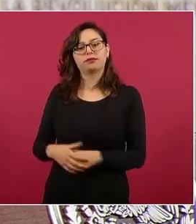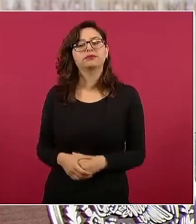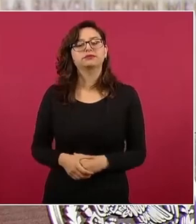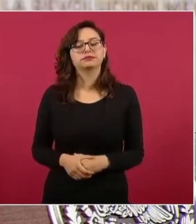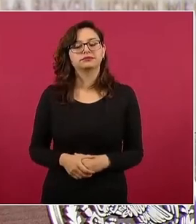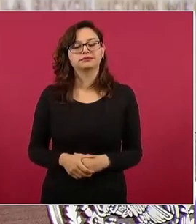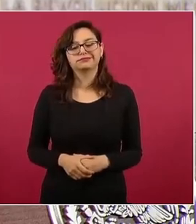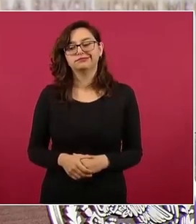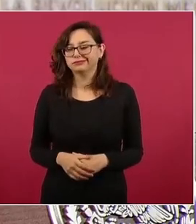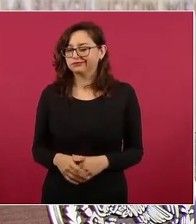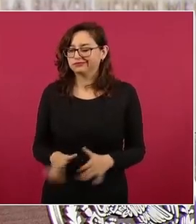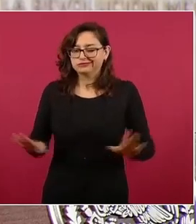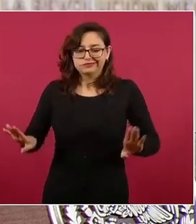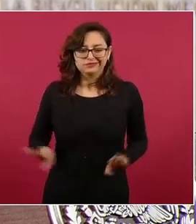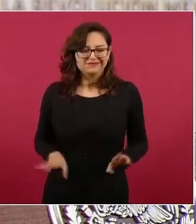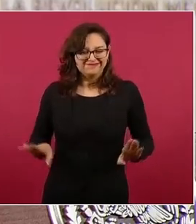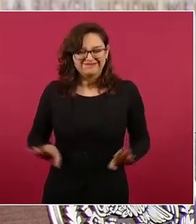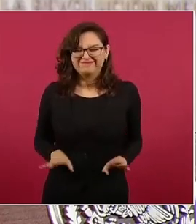pusieron el ejemplo